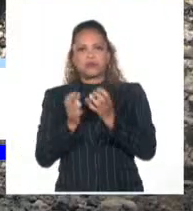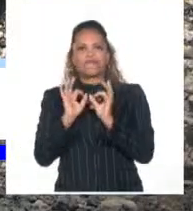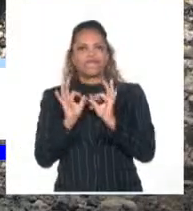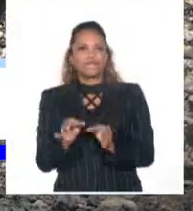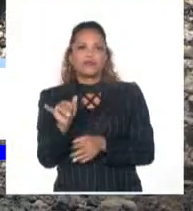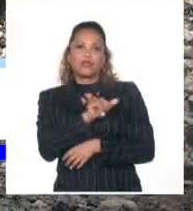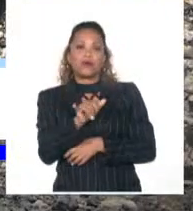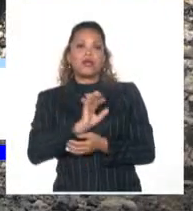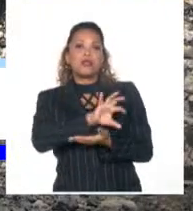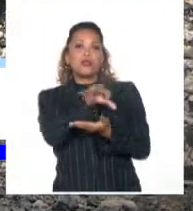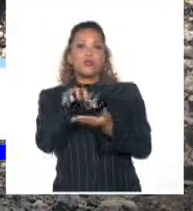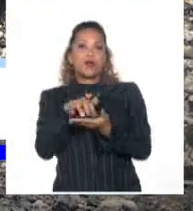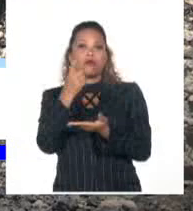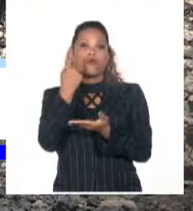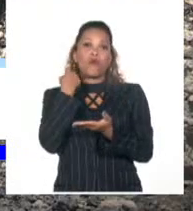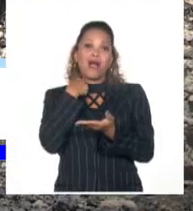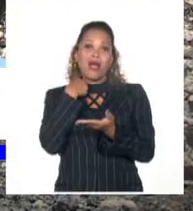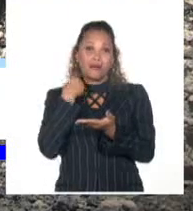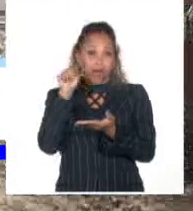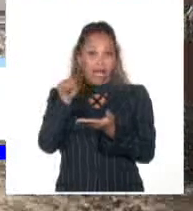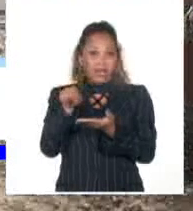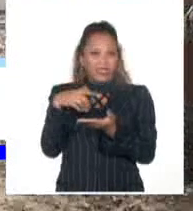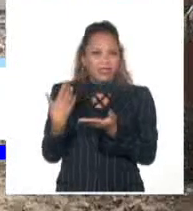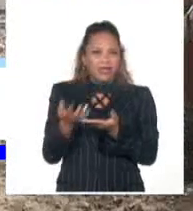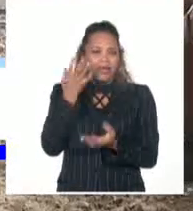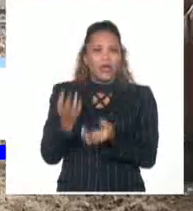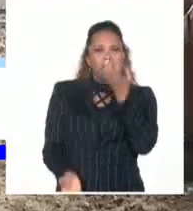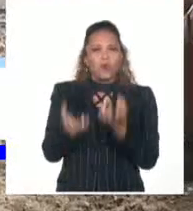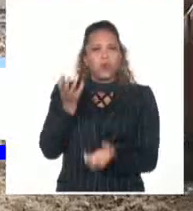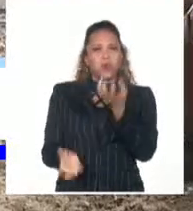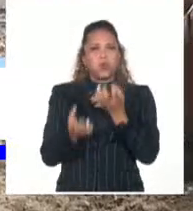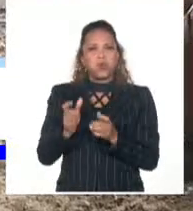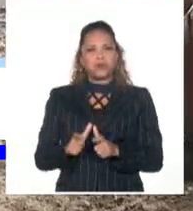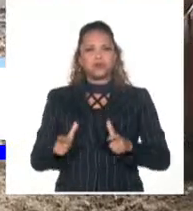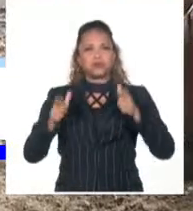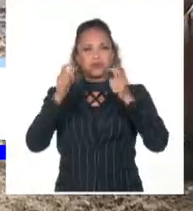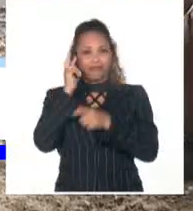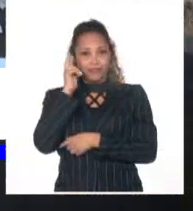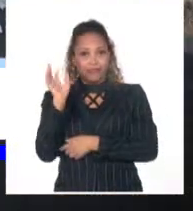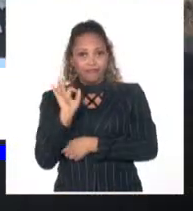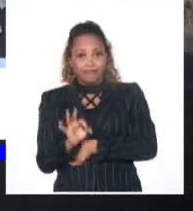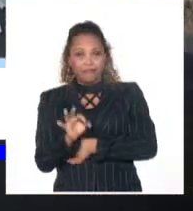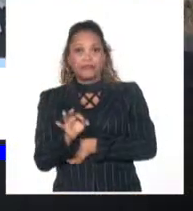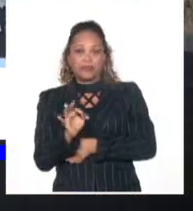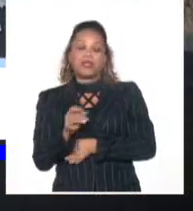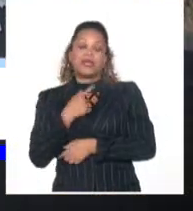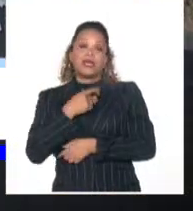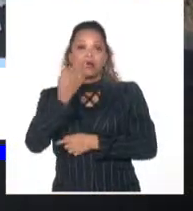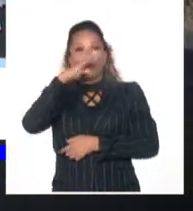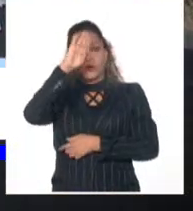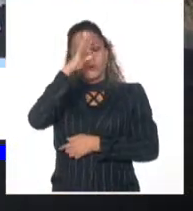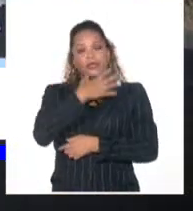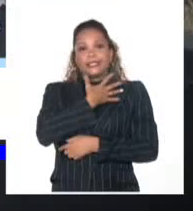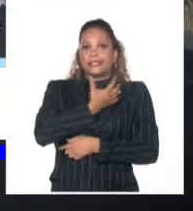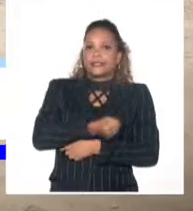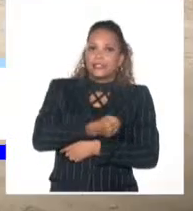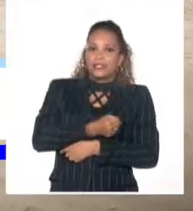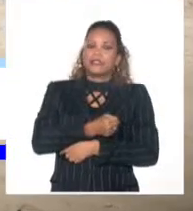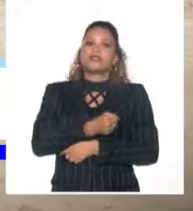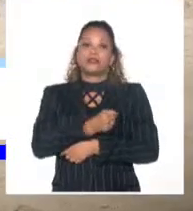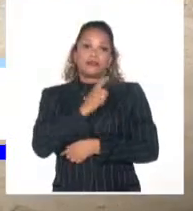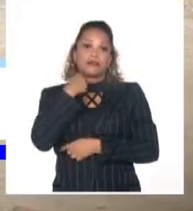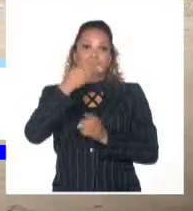lugar donde hace un año ocurrió el incendio de grandes proporciones que puso en vilo a Cuba con el alma asustada y enlutada. Esta